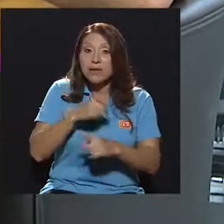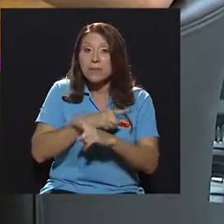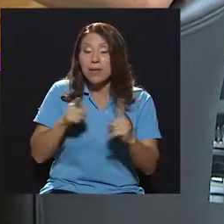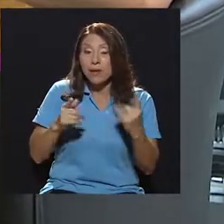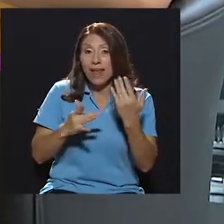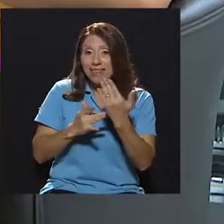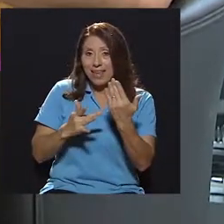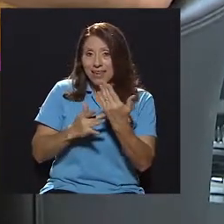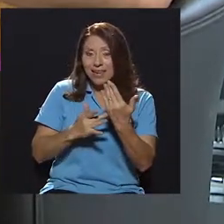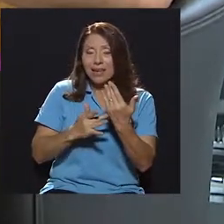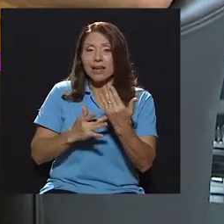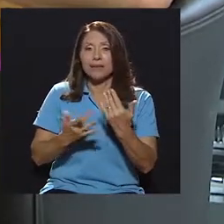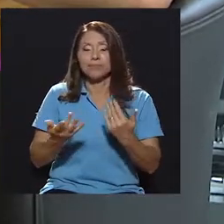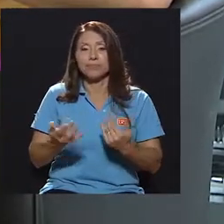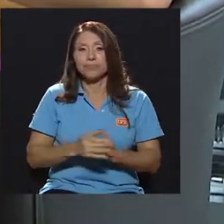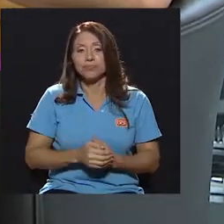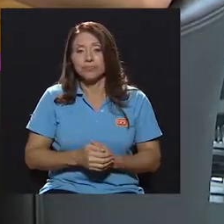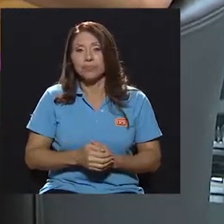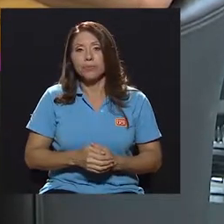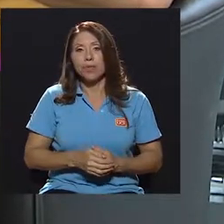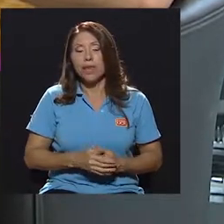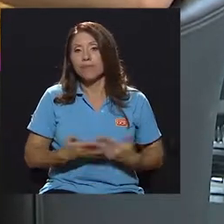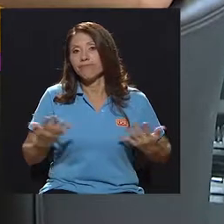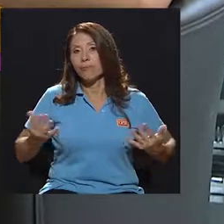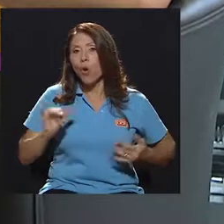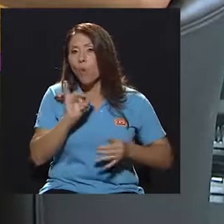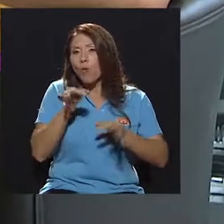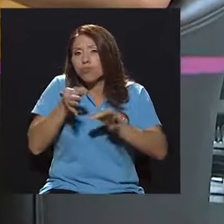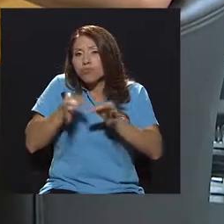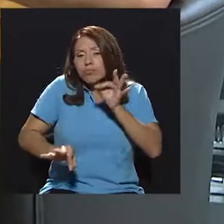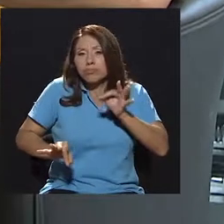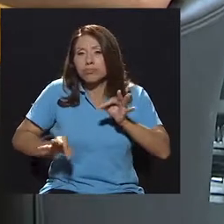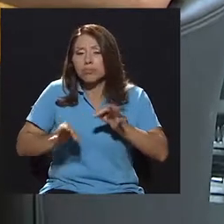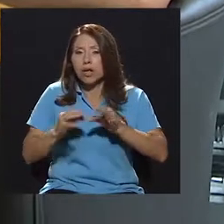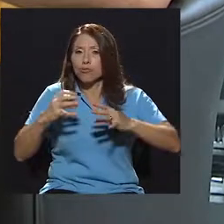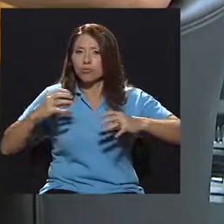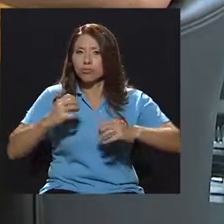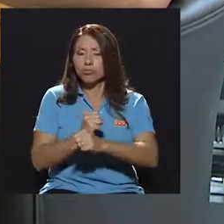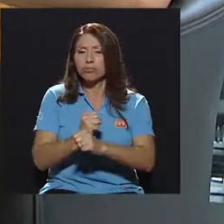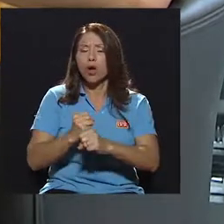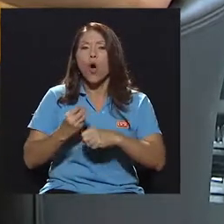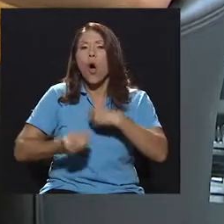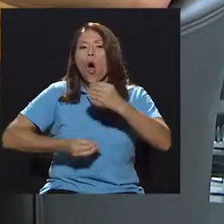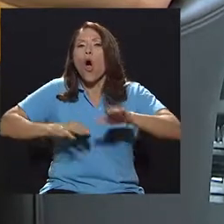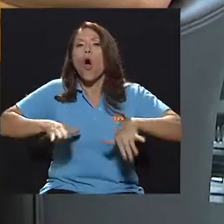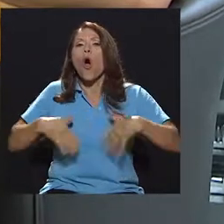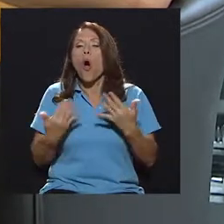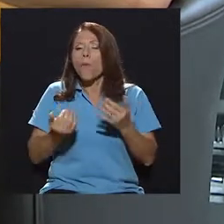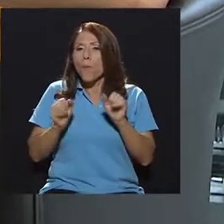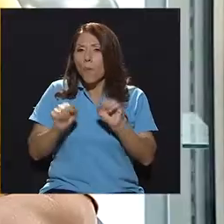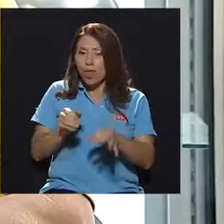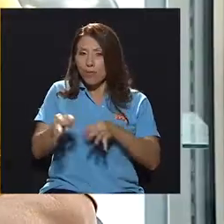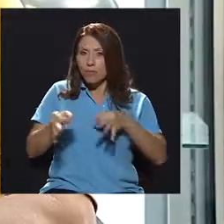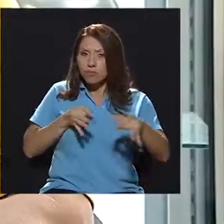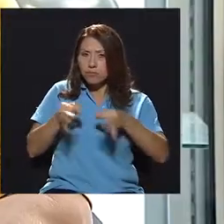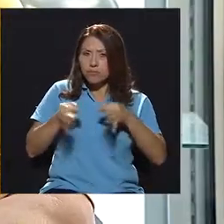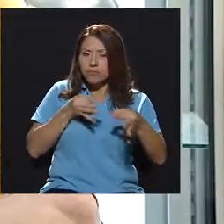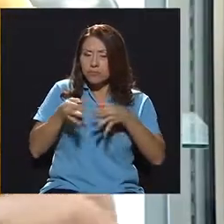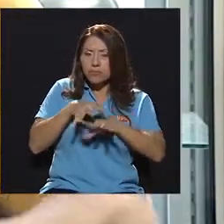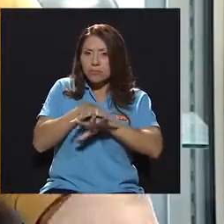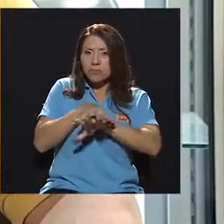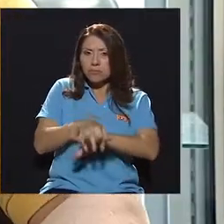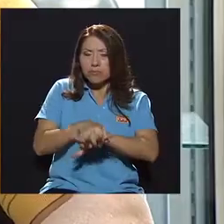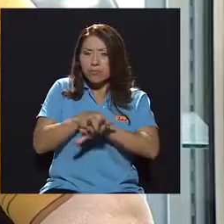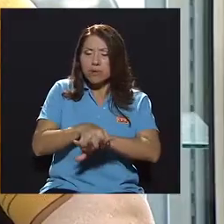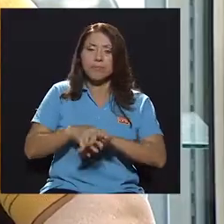adelante, la técnica, en pocas palabras, ¿cómo podrías definir la maniobra? ¿Cómo debe